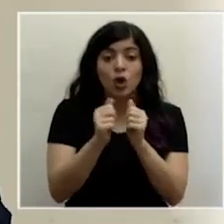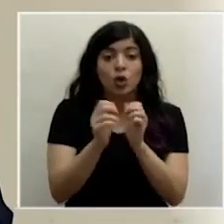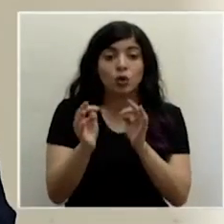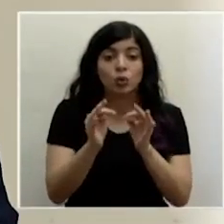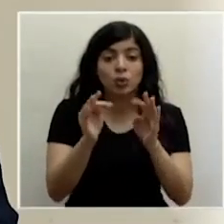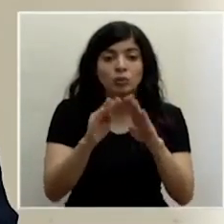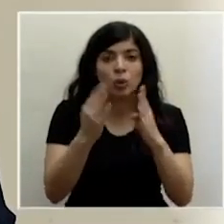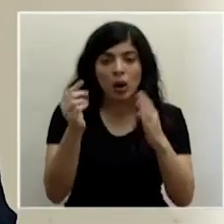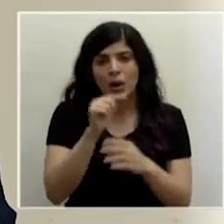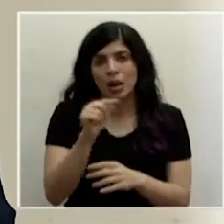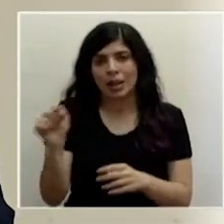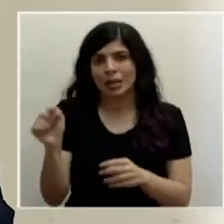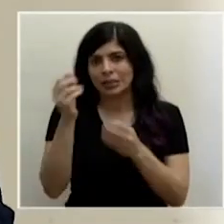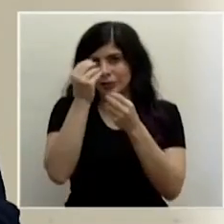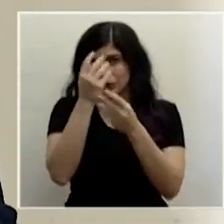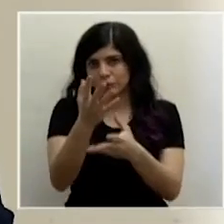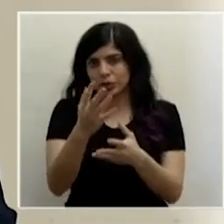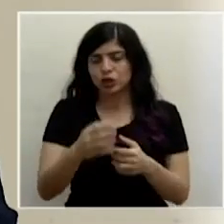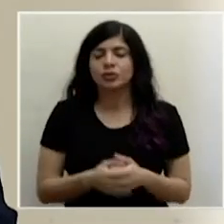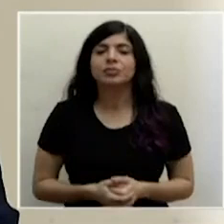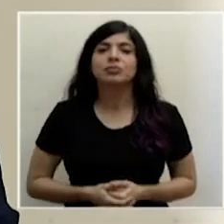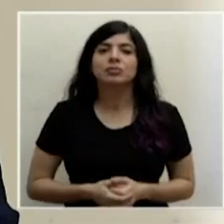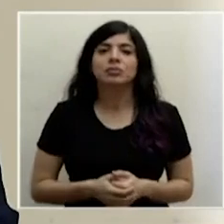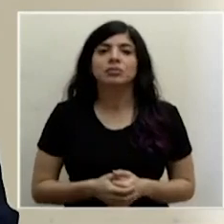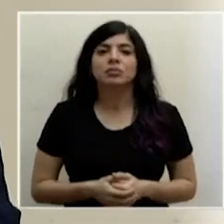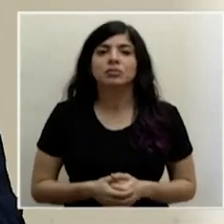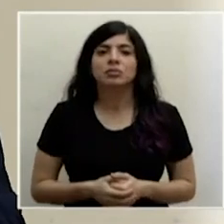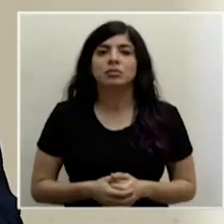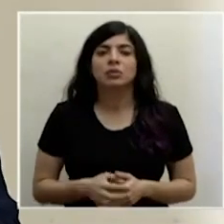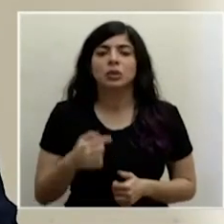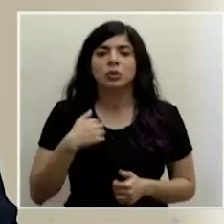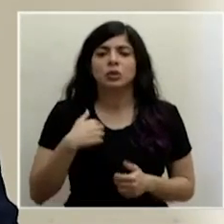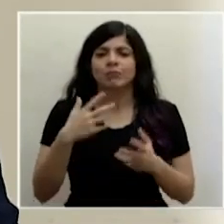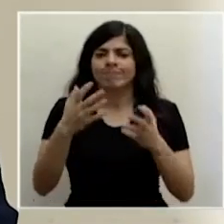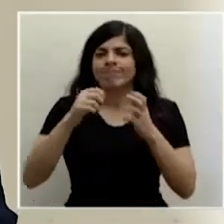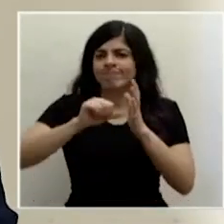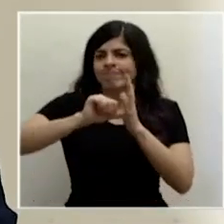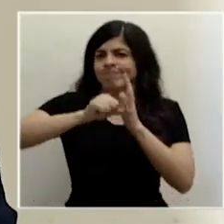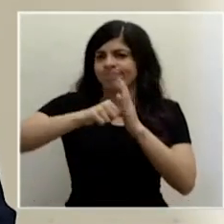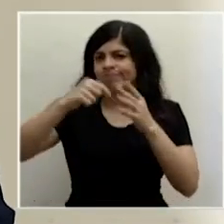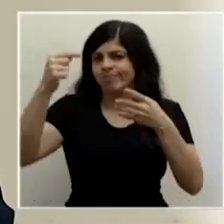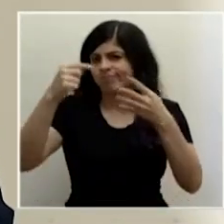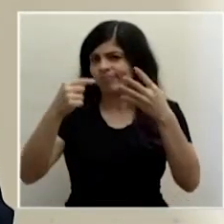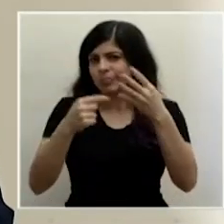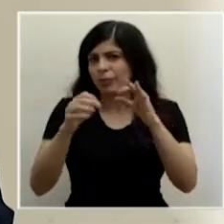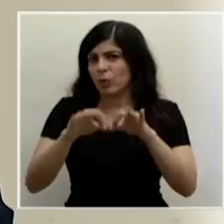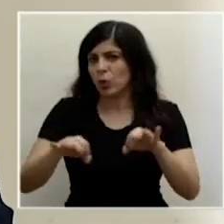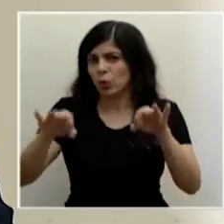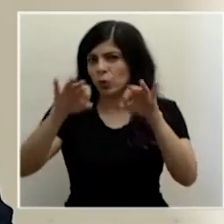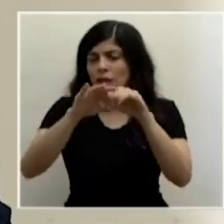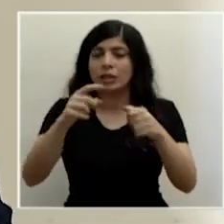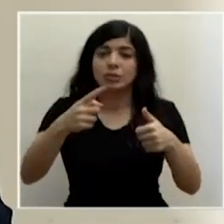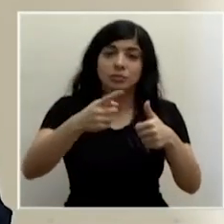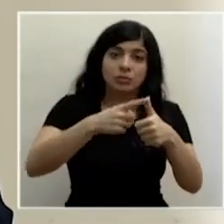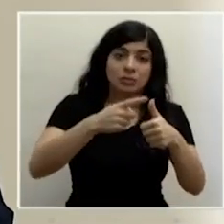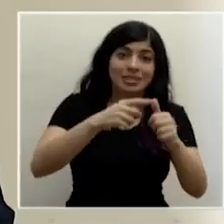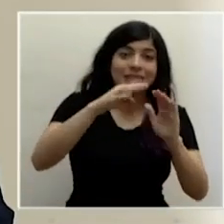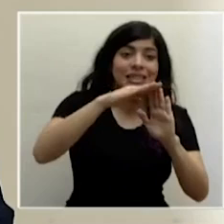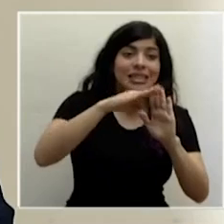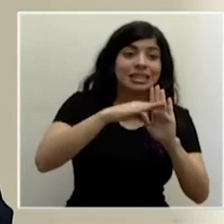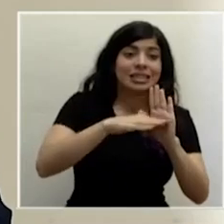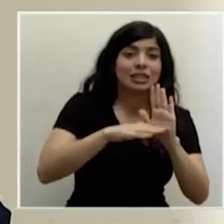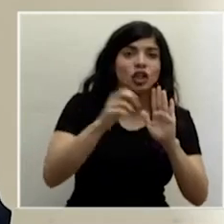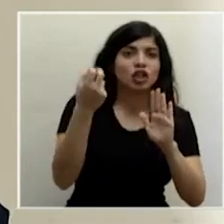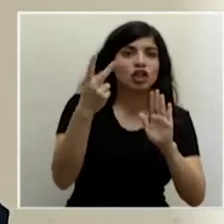turismo. Y en ese sentido, pues, recalcarles varios elementos que son importantes. Uno, la lista de 12